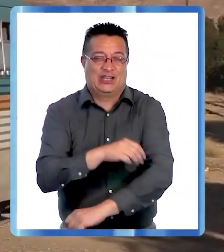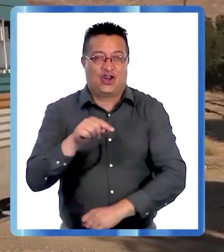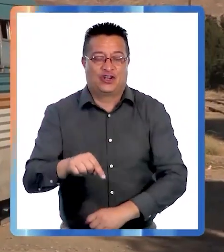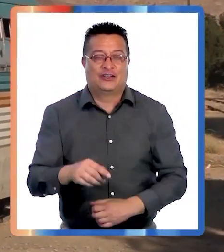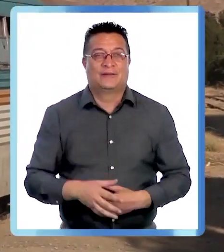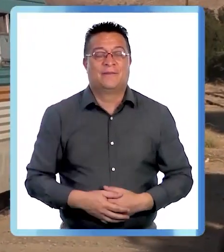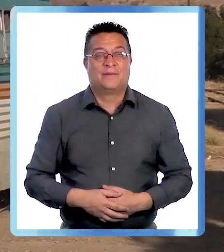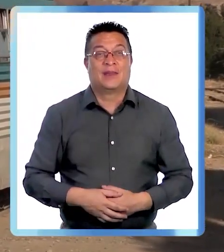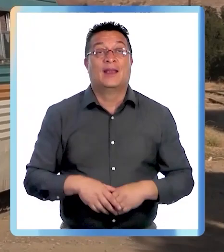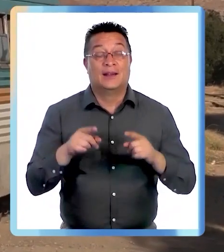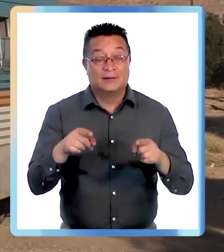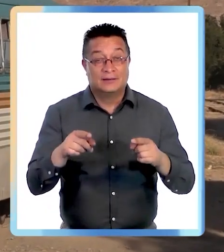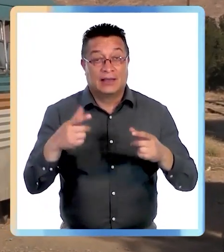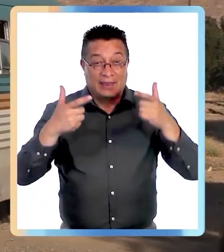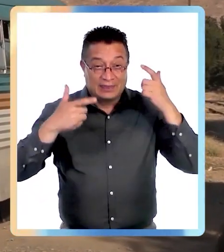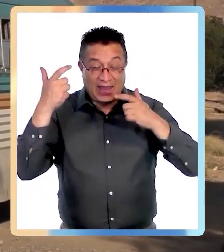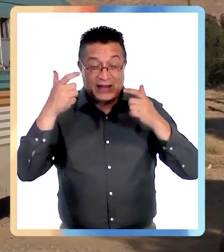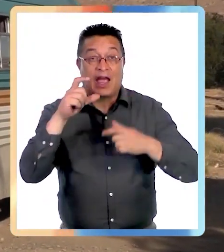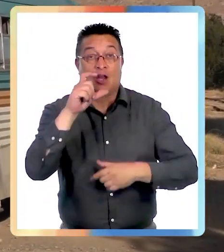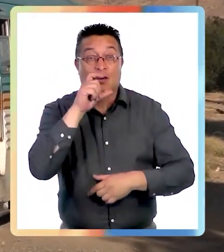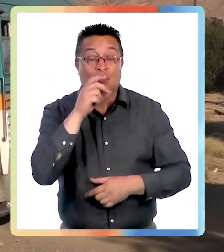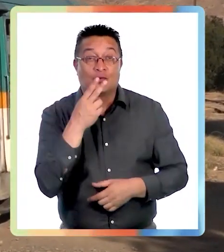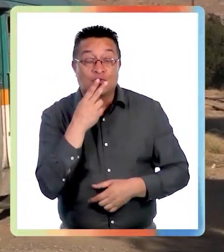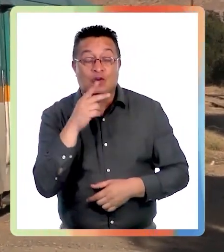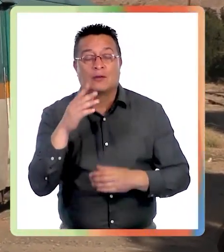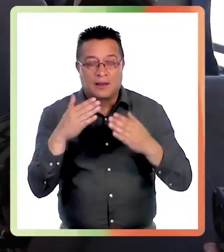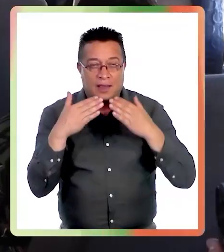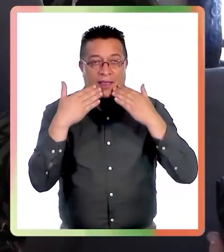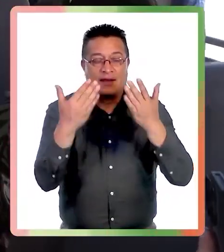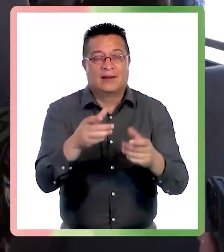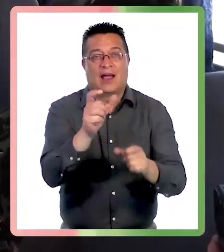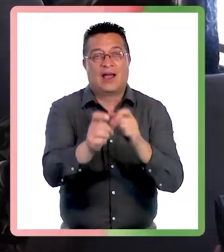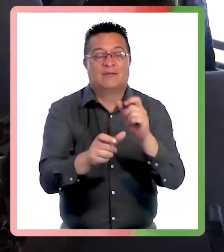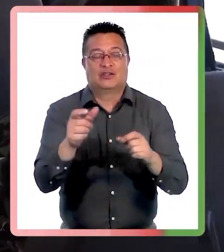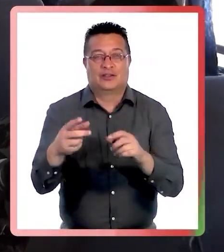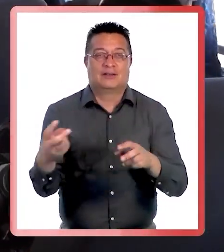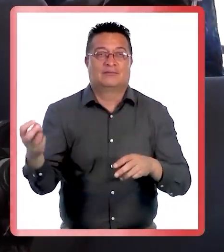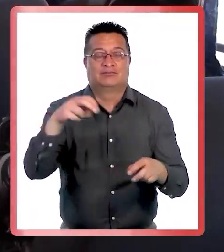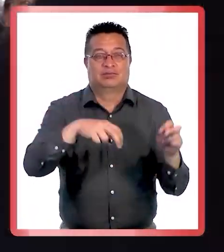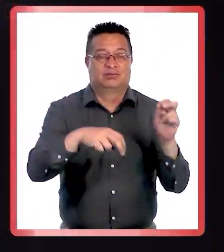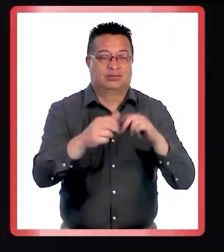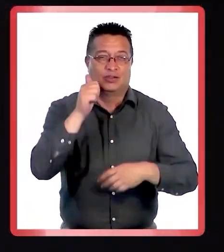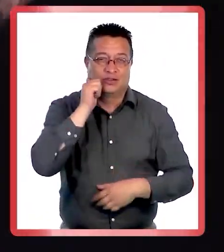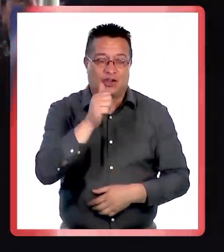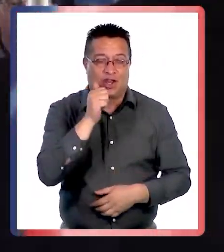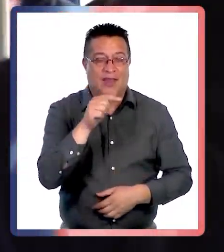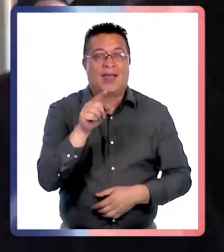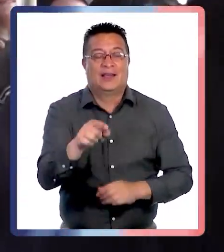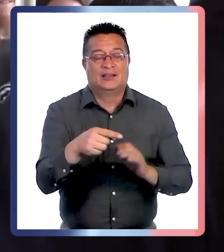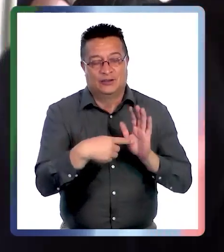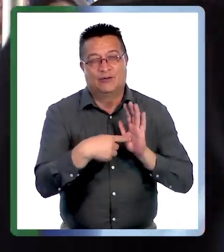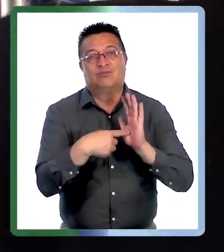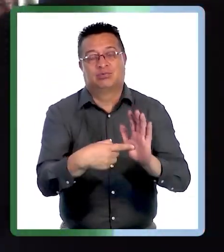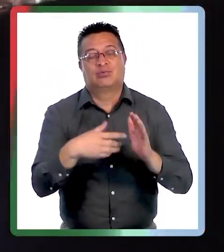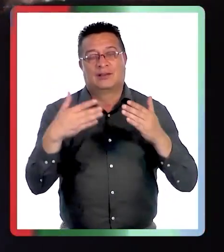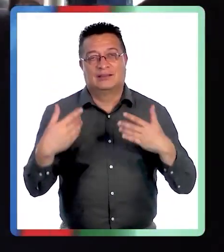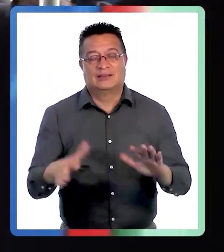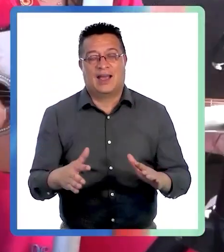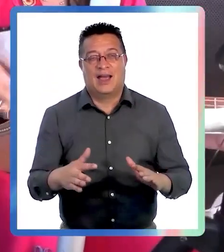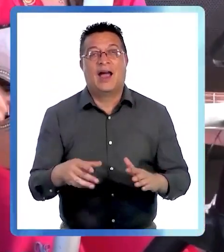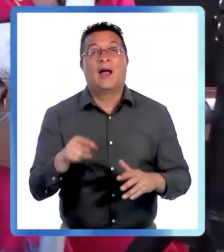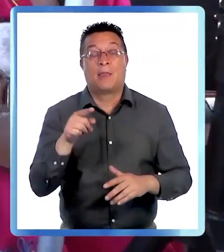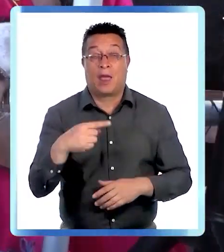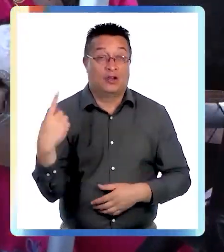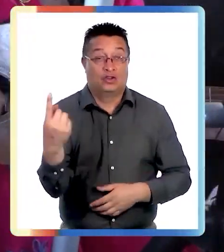y el trayecto entre tal que Constitución otorgan a las personas que abordan el ramal día a día y eso se dio, creo que